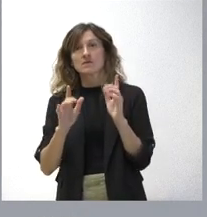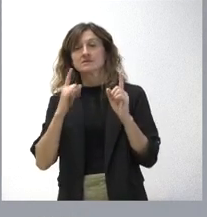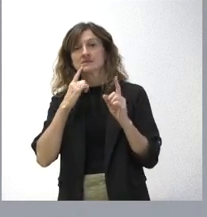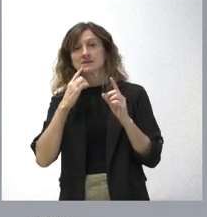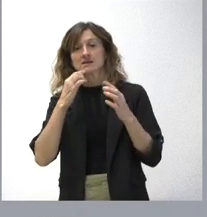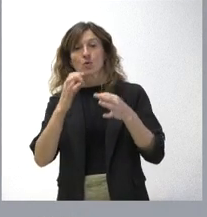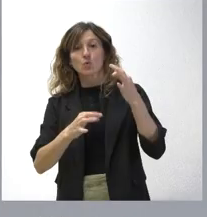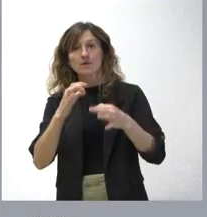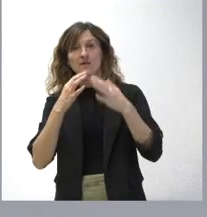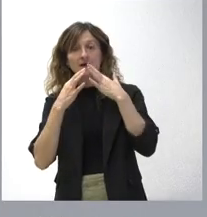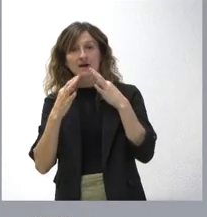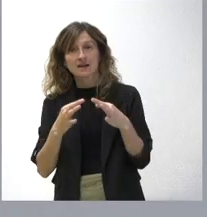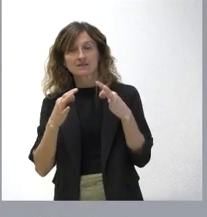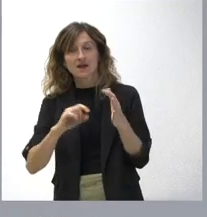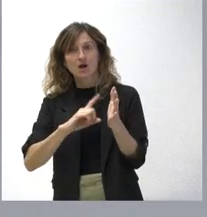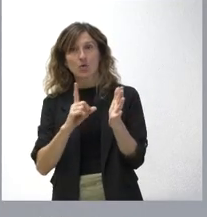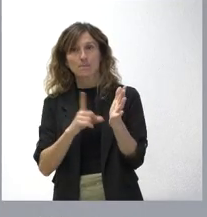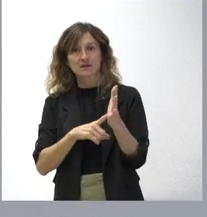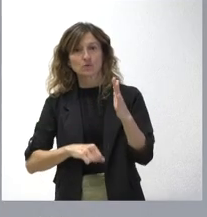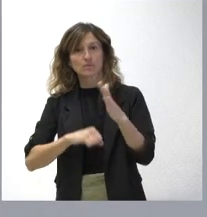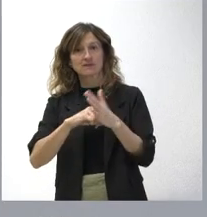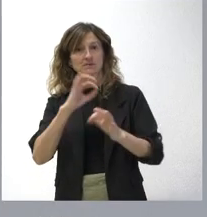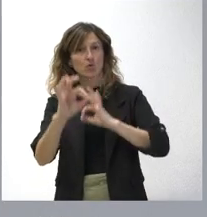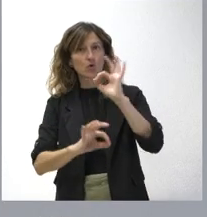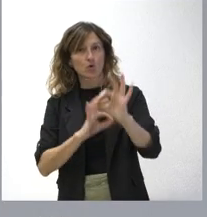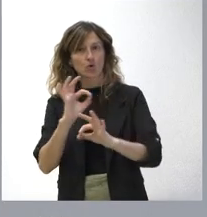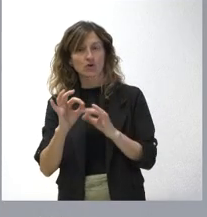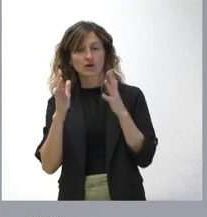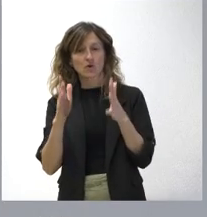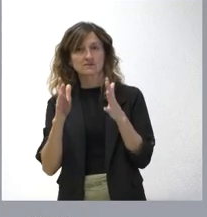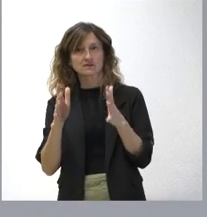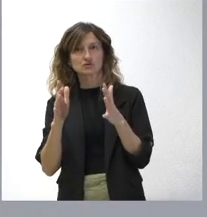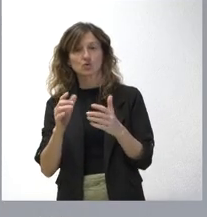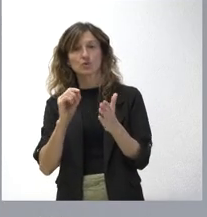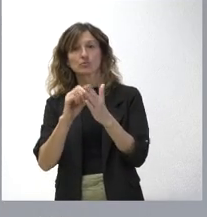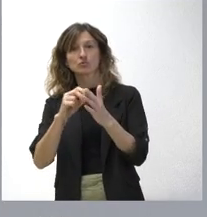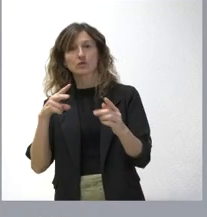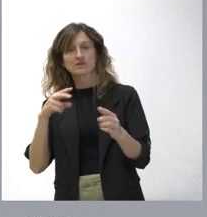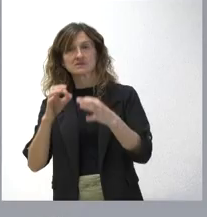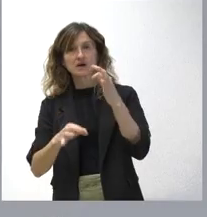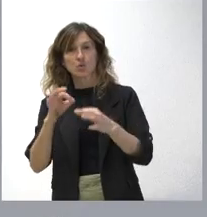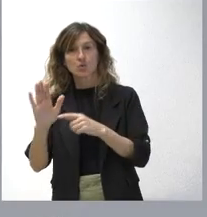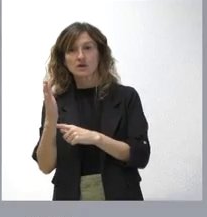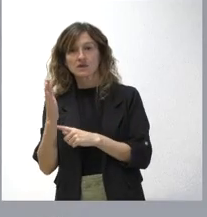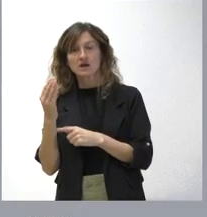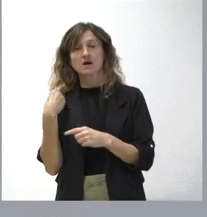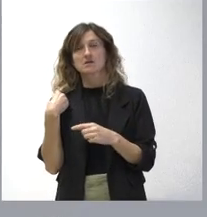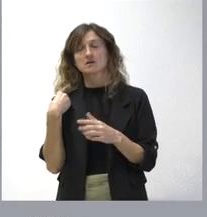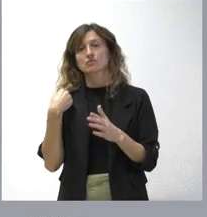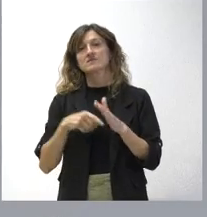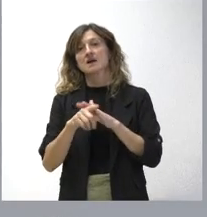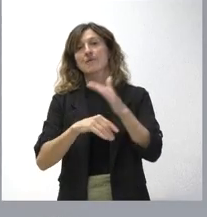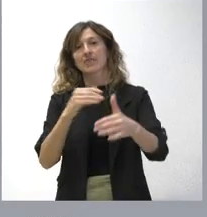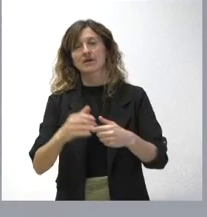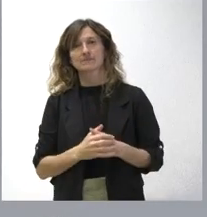jurídica, por lo menos de nuestros máximos órganos asesores desde el punto de vista jurídico, para poder avanzar.